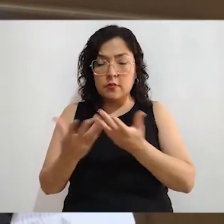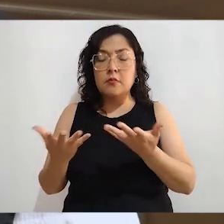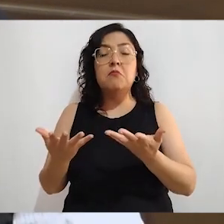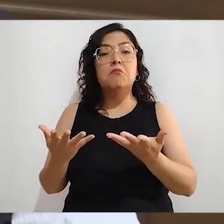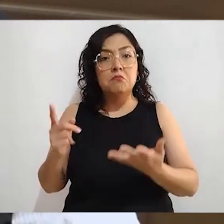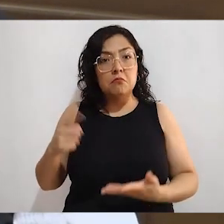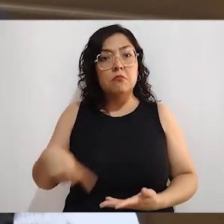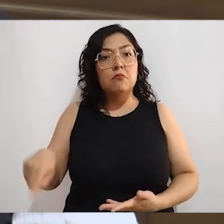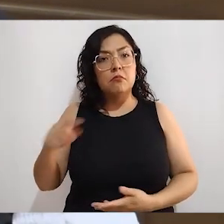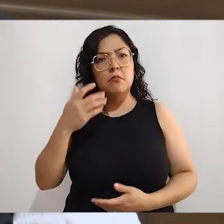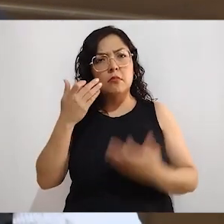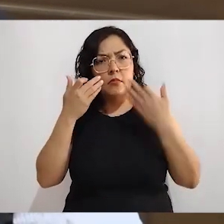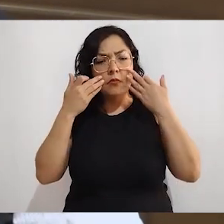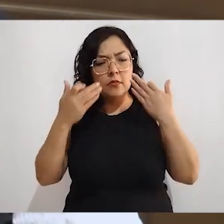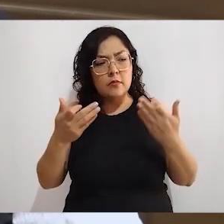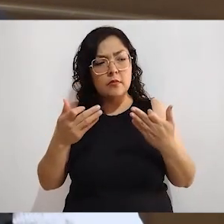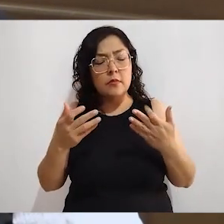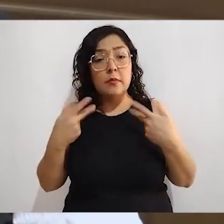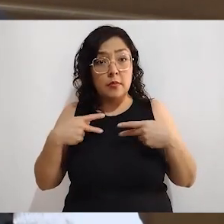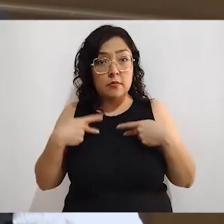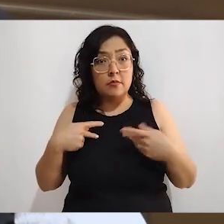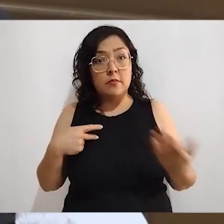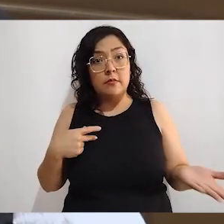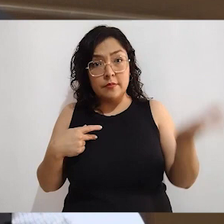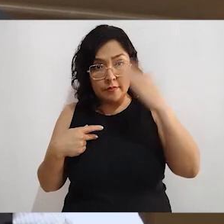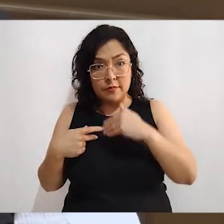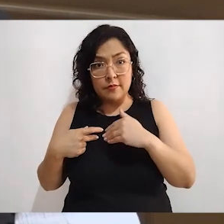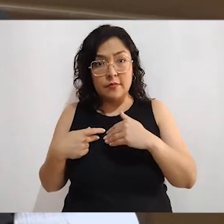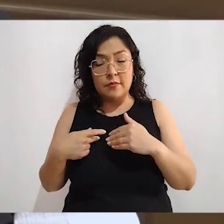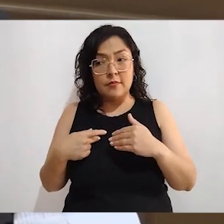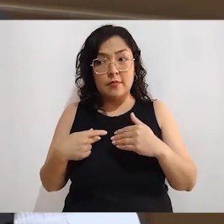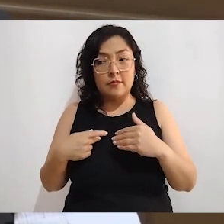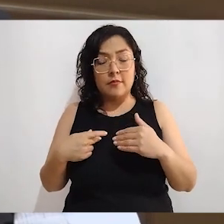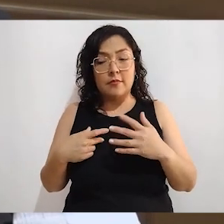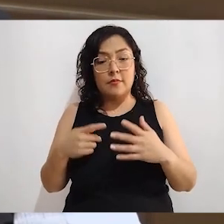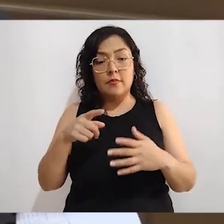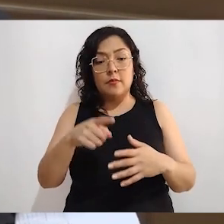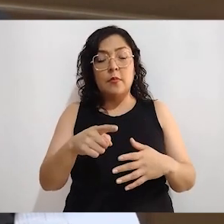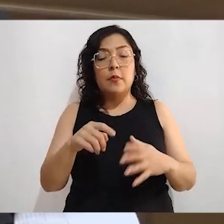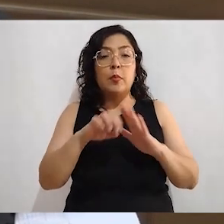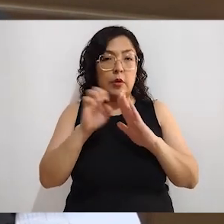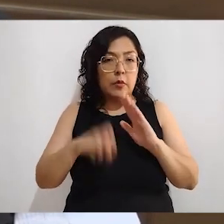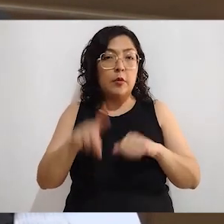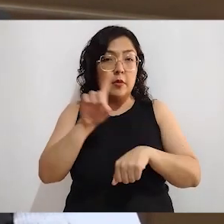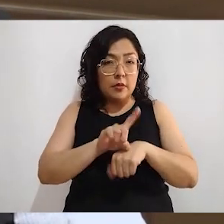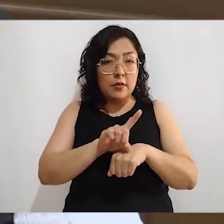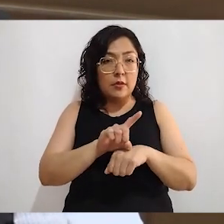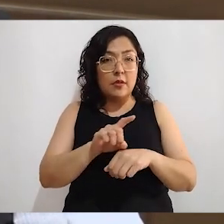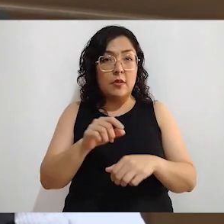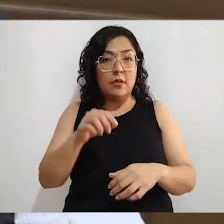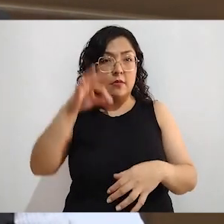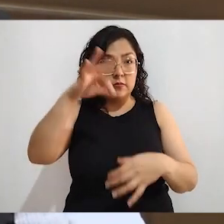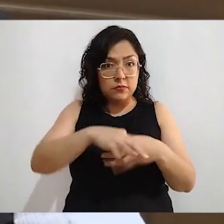programados para que la gente vote el día de la jornada electoral. Por